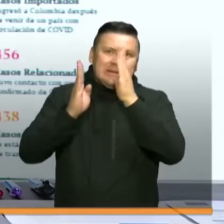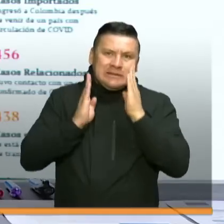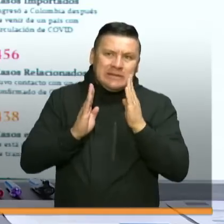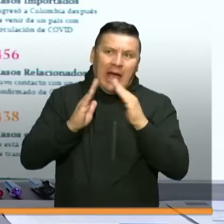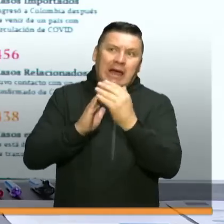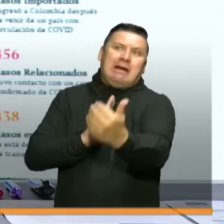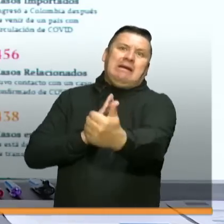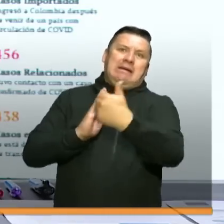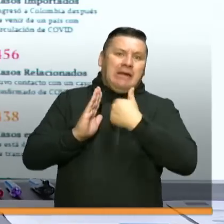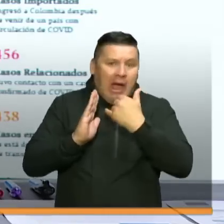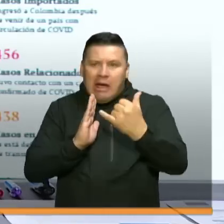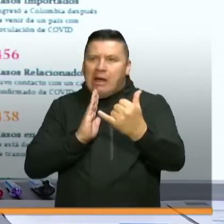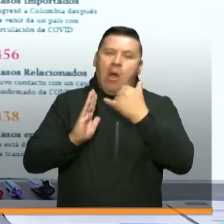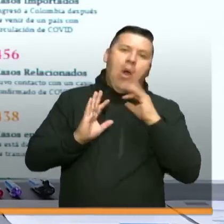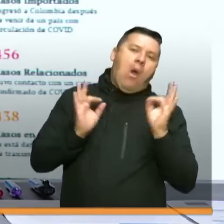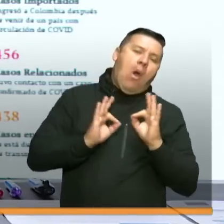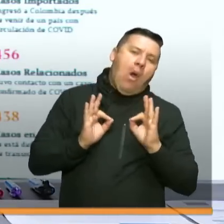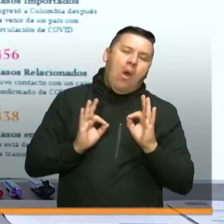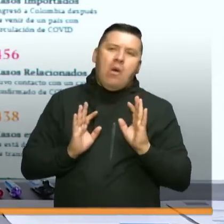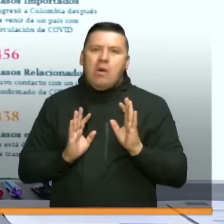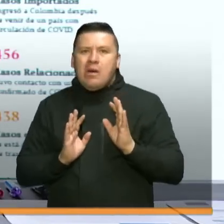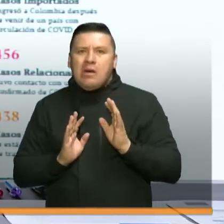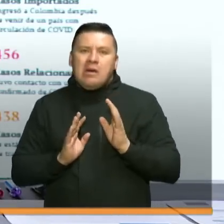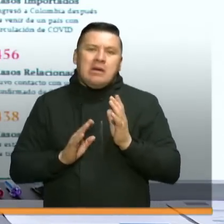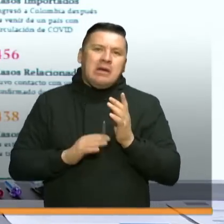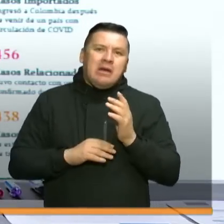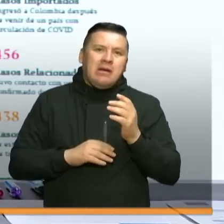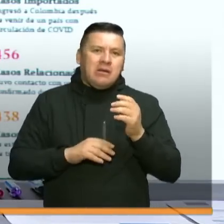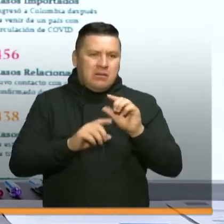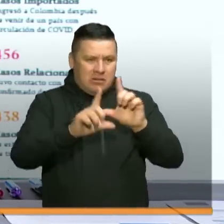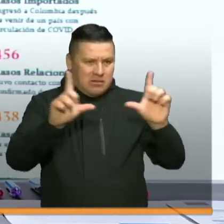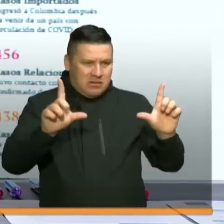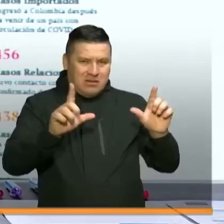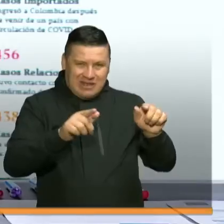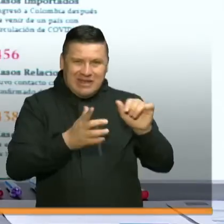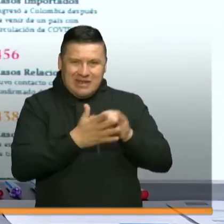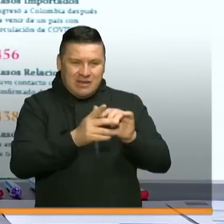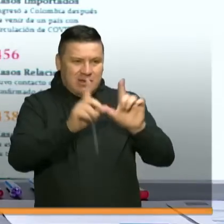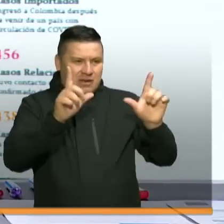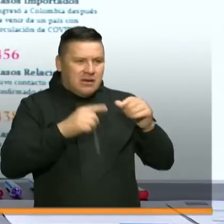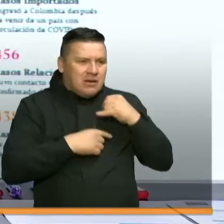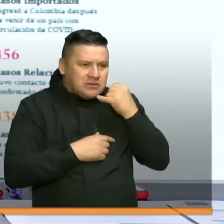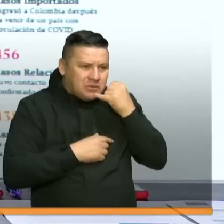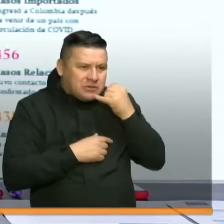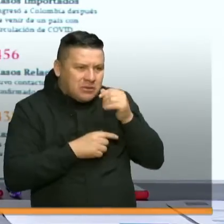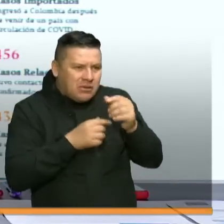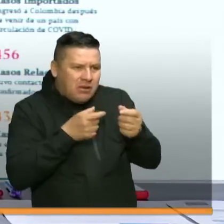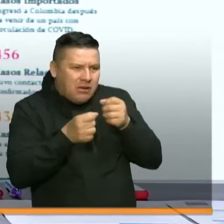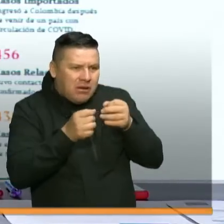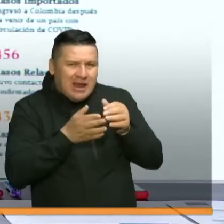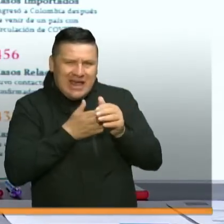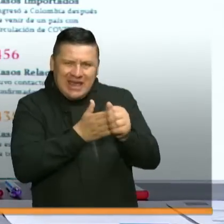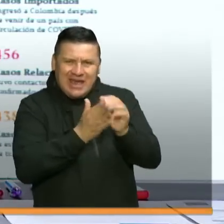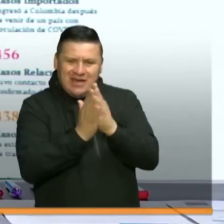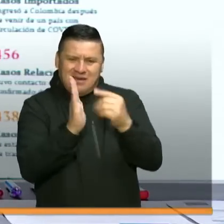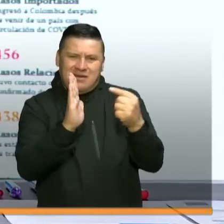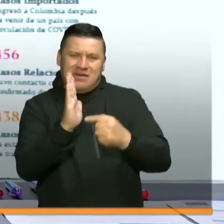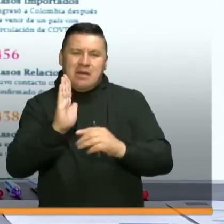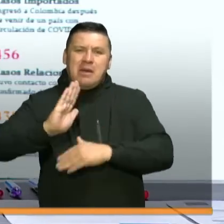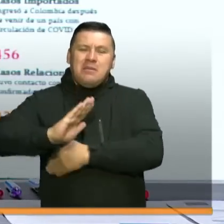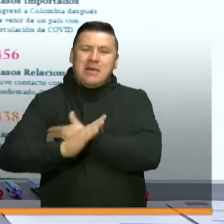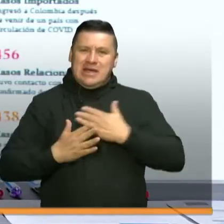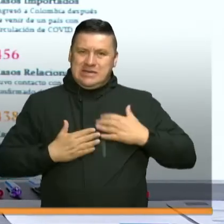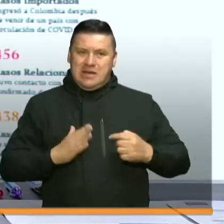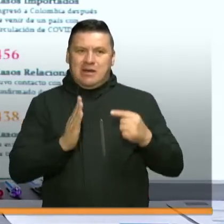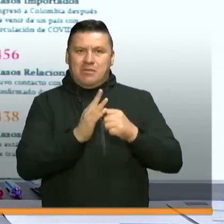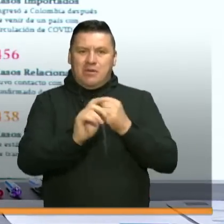domiciliaria o atención también a través de telemedicina. Y para eso se sacaron las guías puntuales por parte del Ministerio